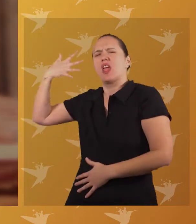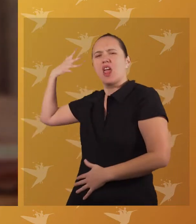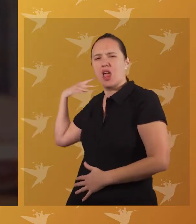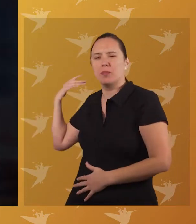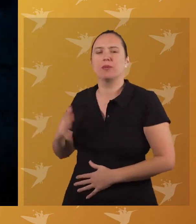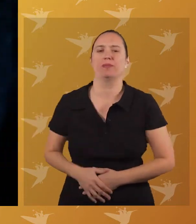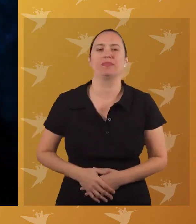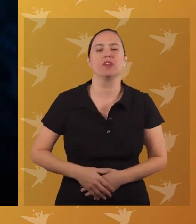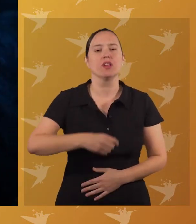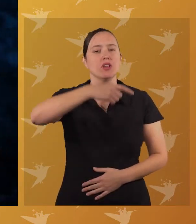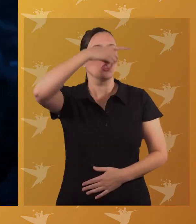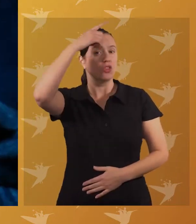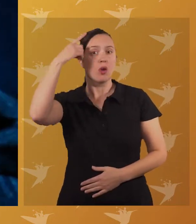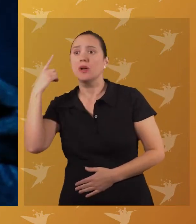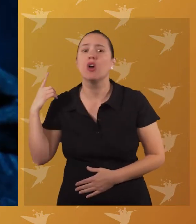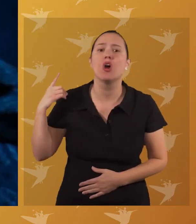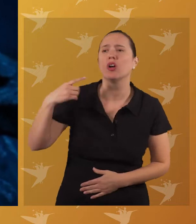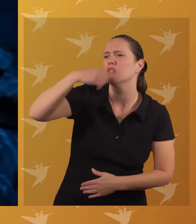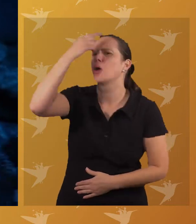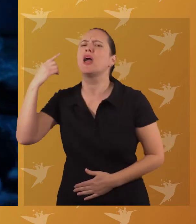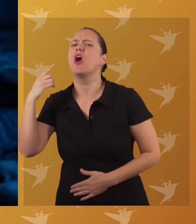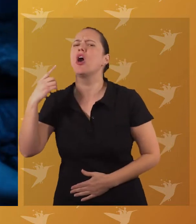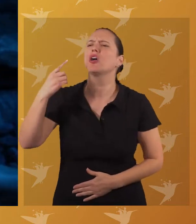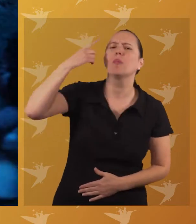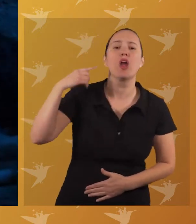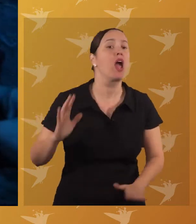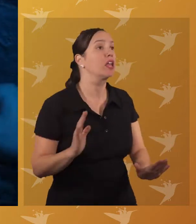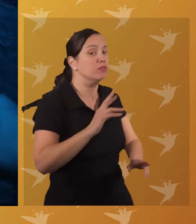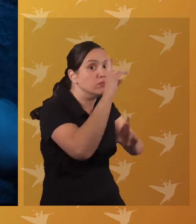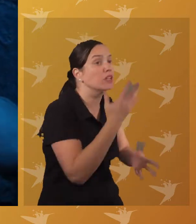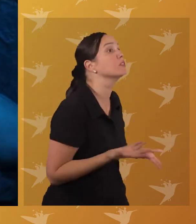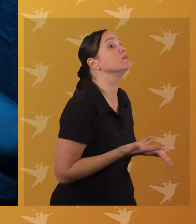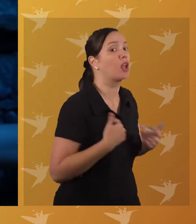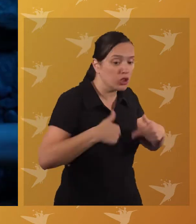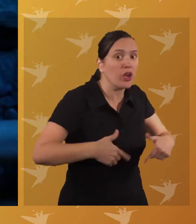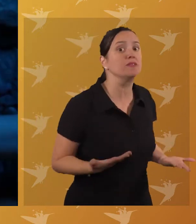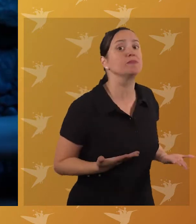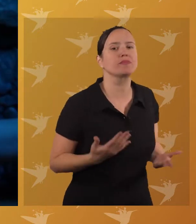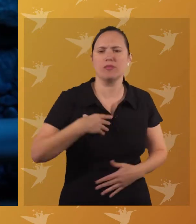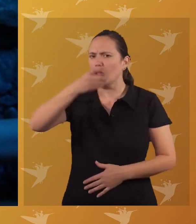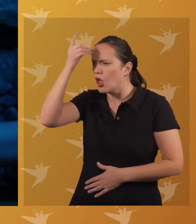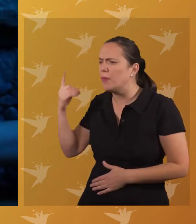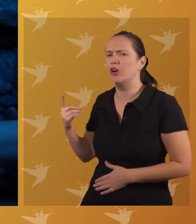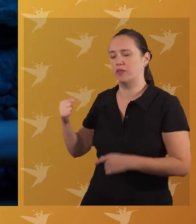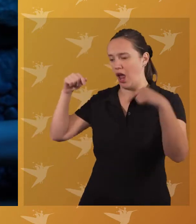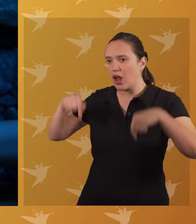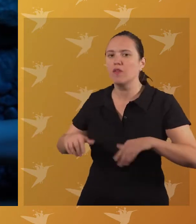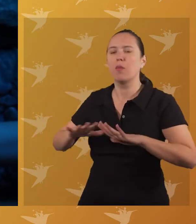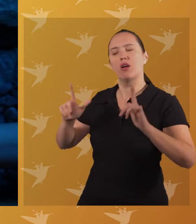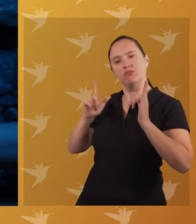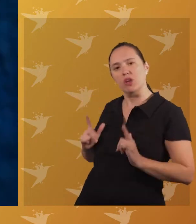Siglos atrás ¡Domingo! ¡Domingo, hombre! Señor, señor, aquí estoy Domingo, aquí